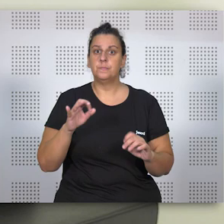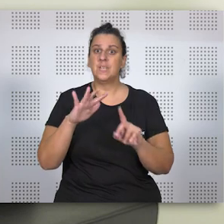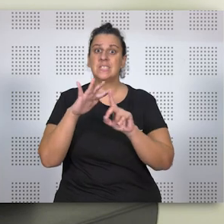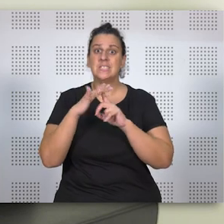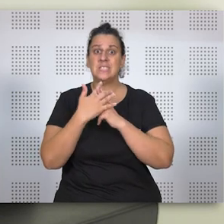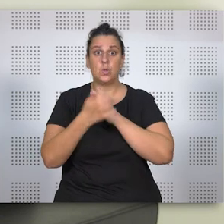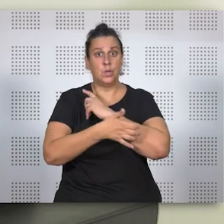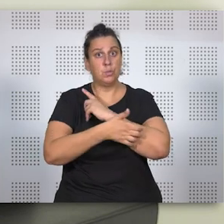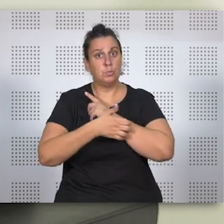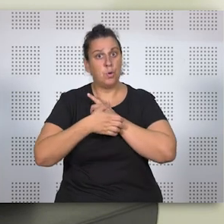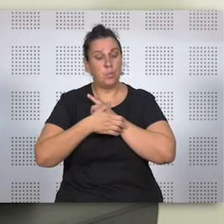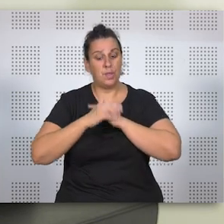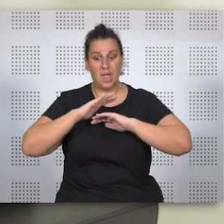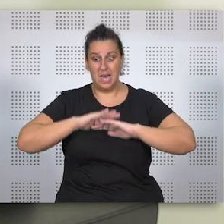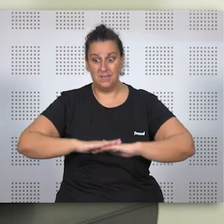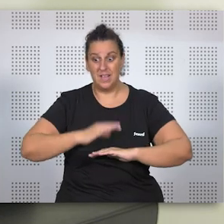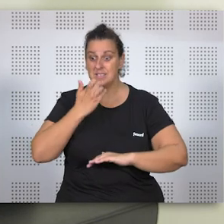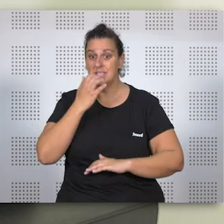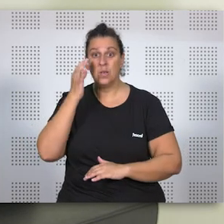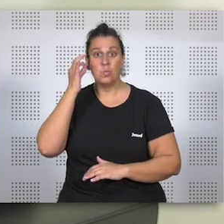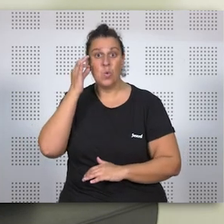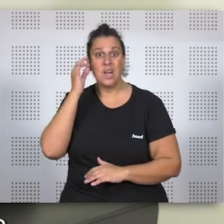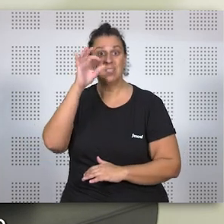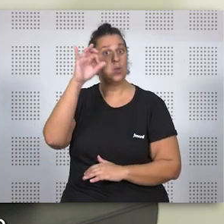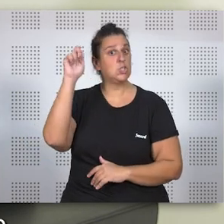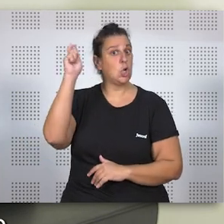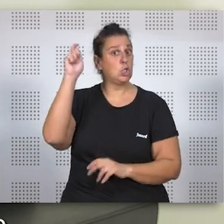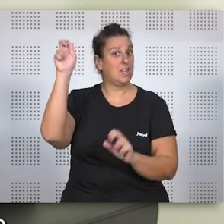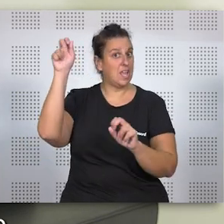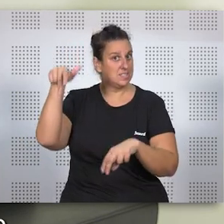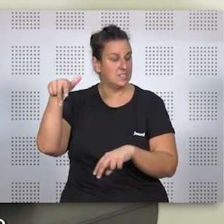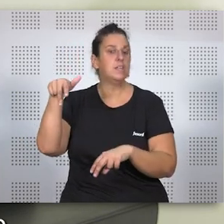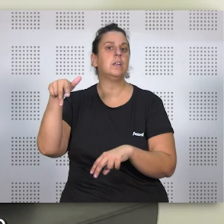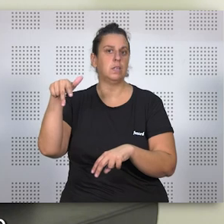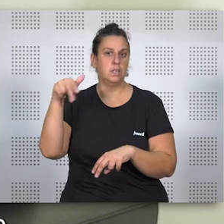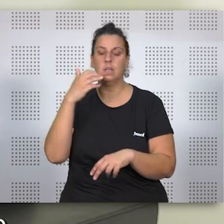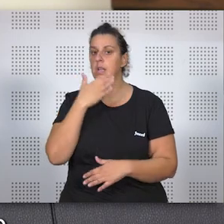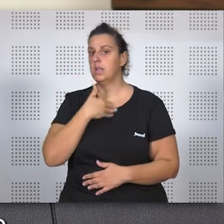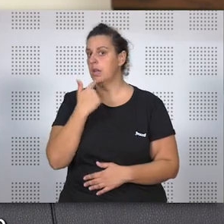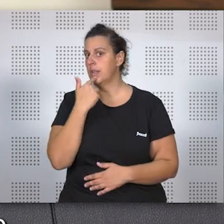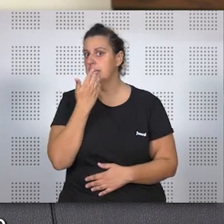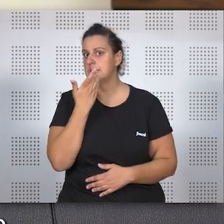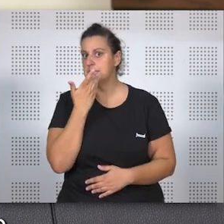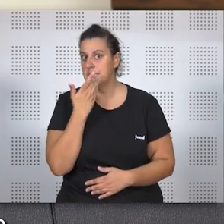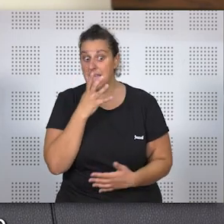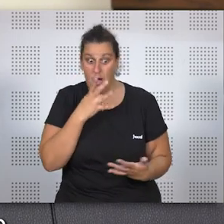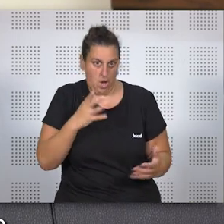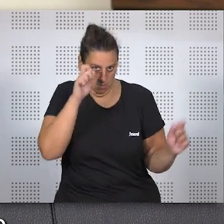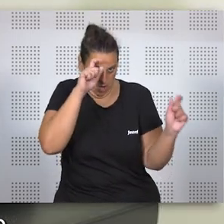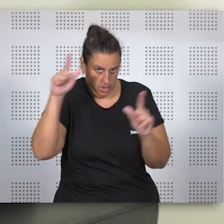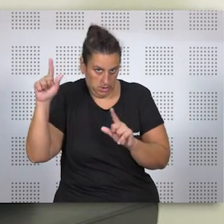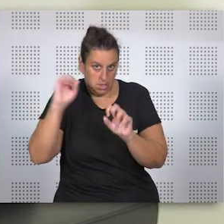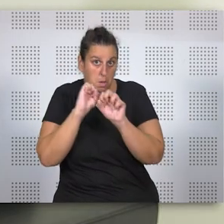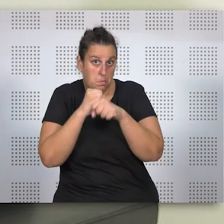situaciones de pobreza a mujeres que no cotizaron en el pasado. Hay que saber que si desapareciera ahora mismo y no existiera la pensión de